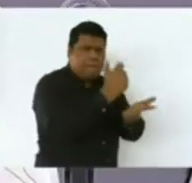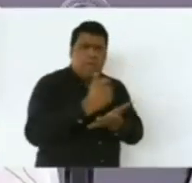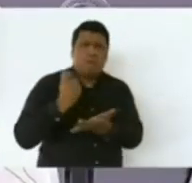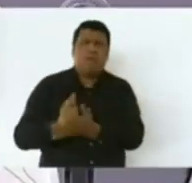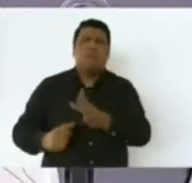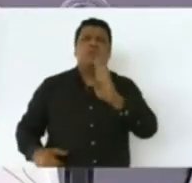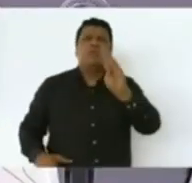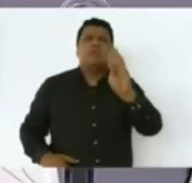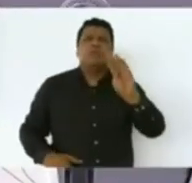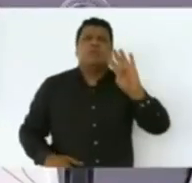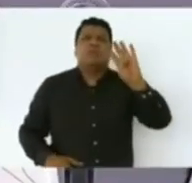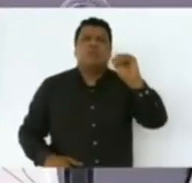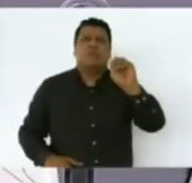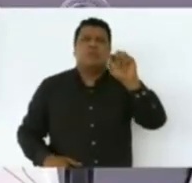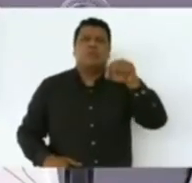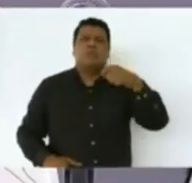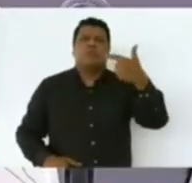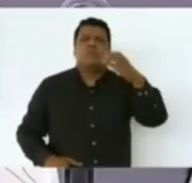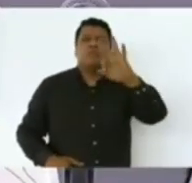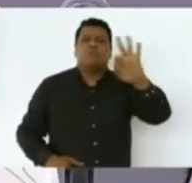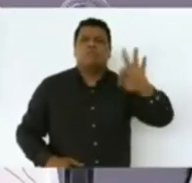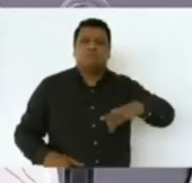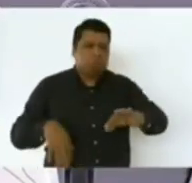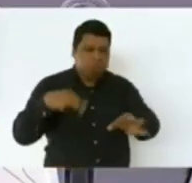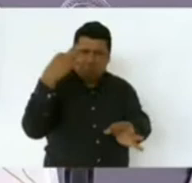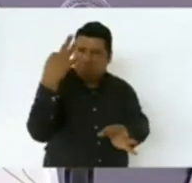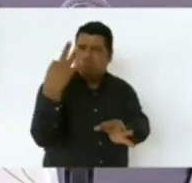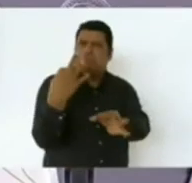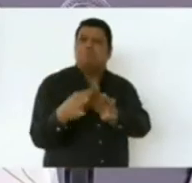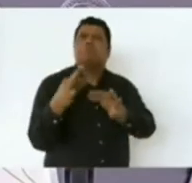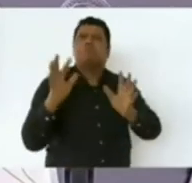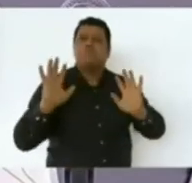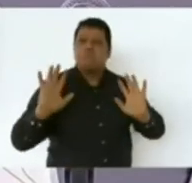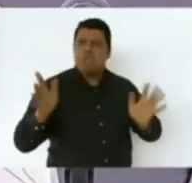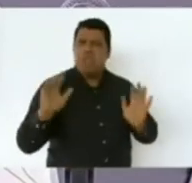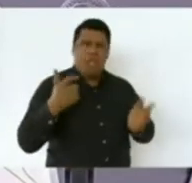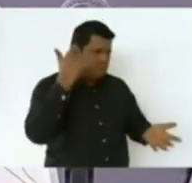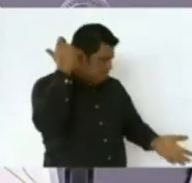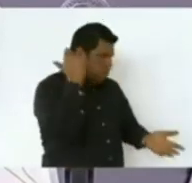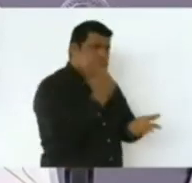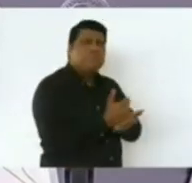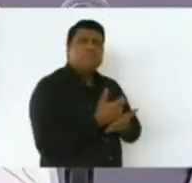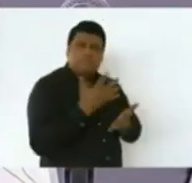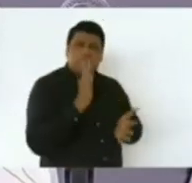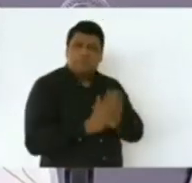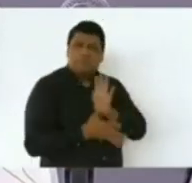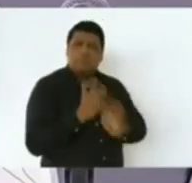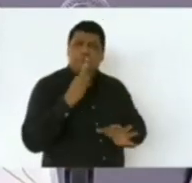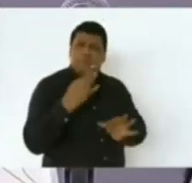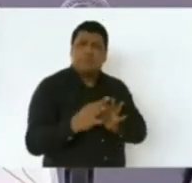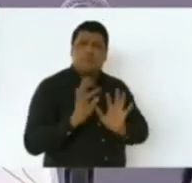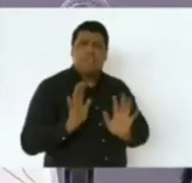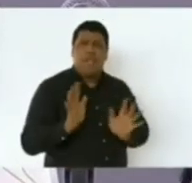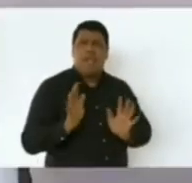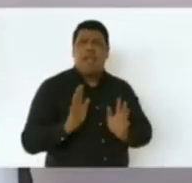el 99.7 por ciento de los damnificados ya tiene su dinero.